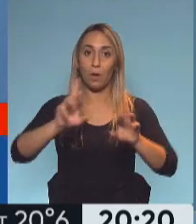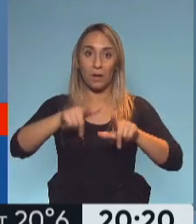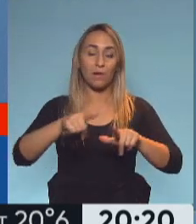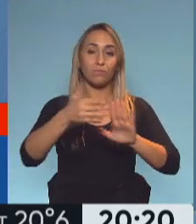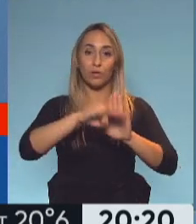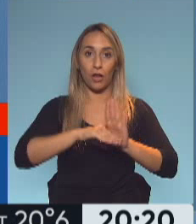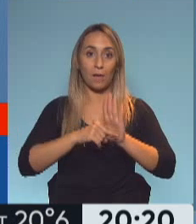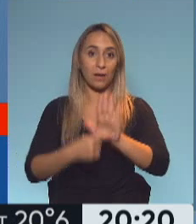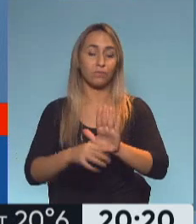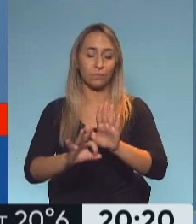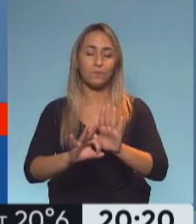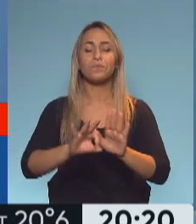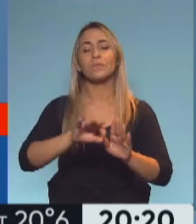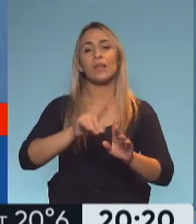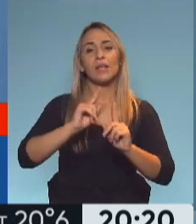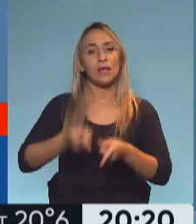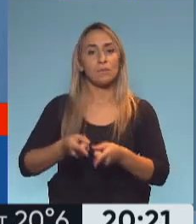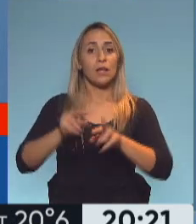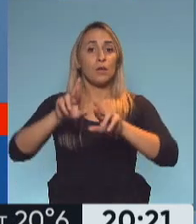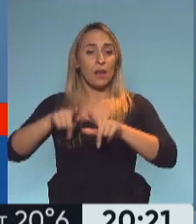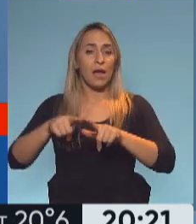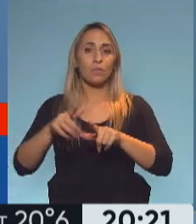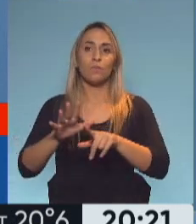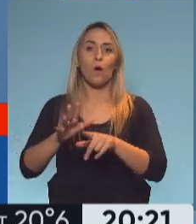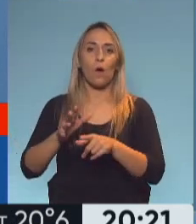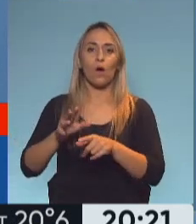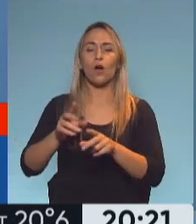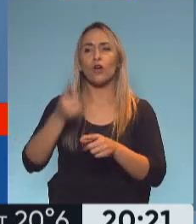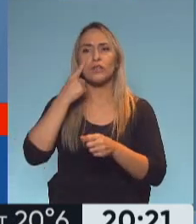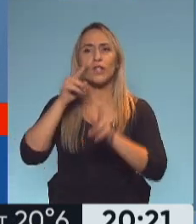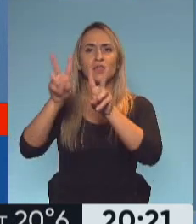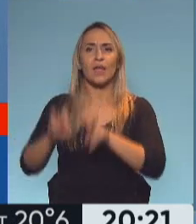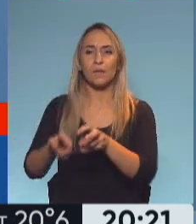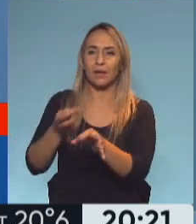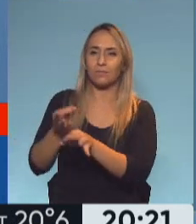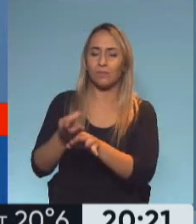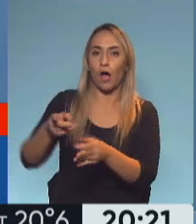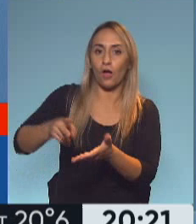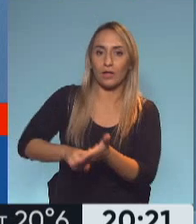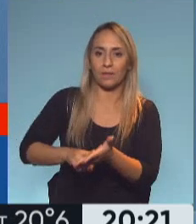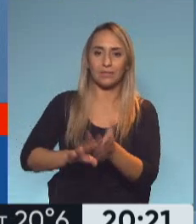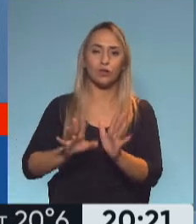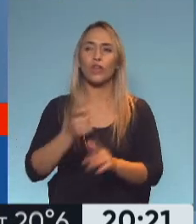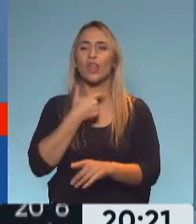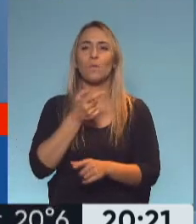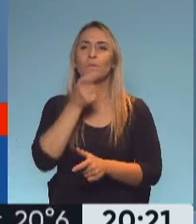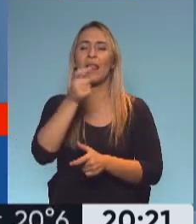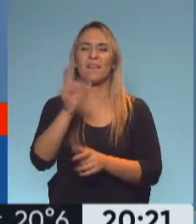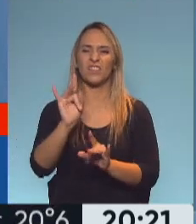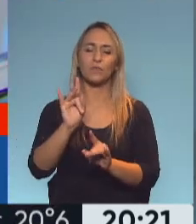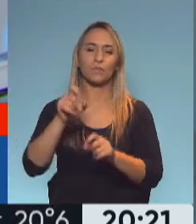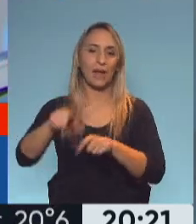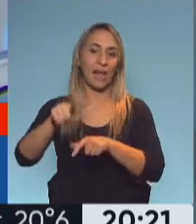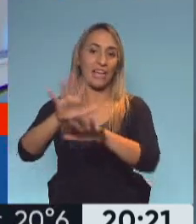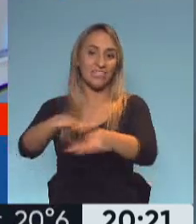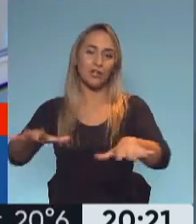Empezamos un programa de reforzamiento de los conocimientos, lo voy a poner en términos muy sencillos, para no poner términos complejos, para los chicos que